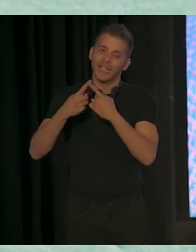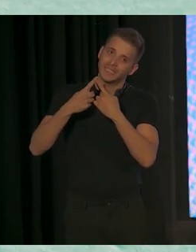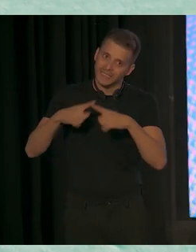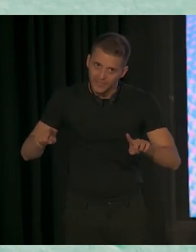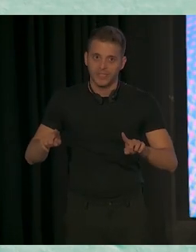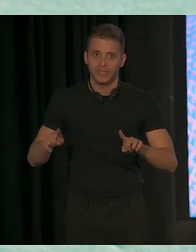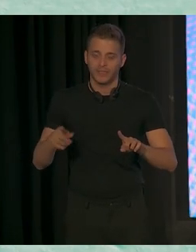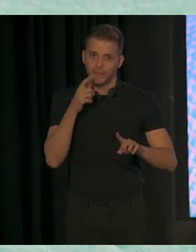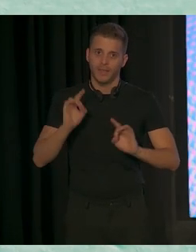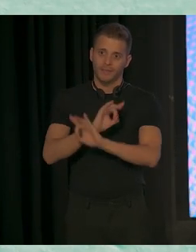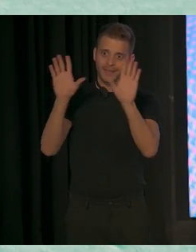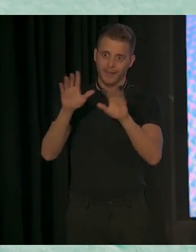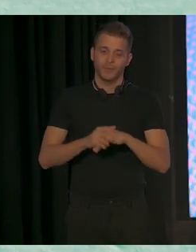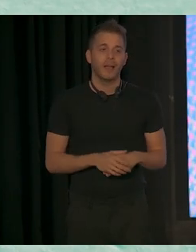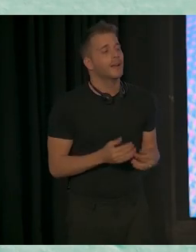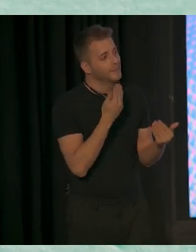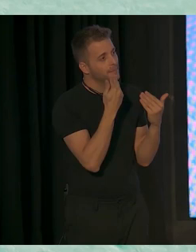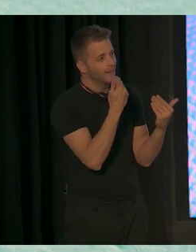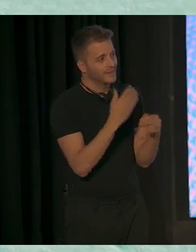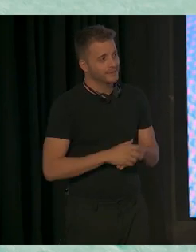claro también. Ok, sí, gracias.